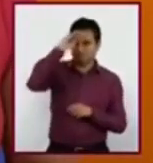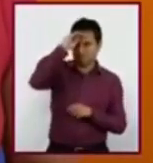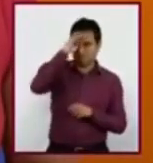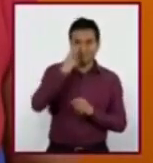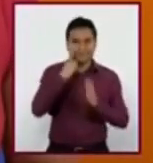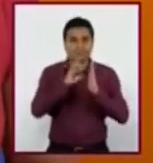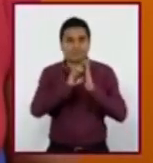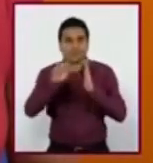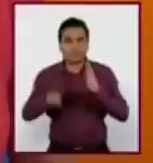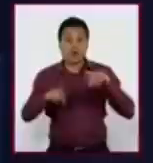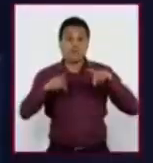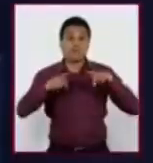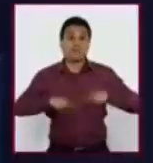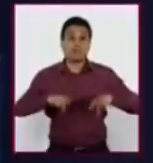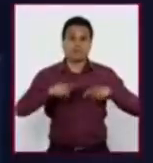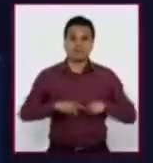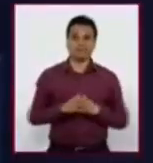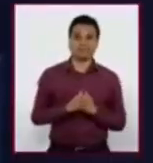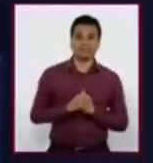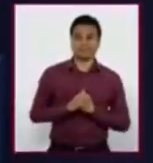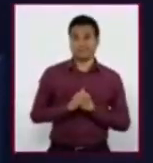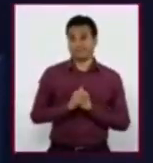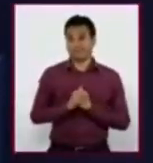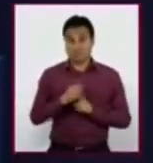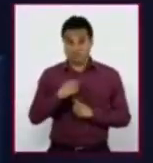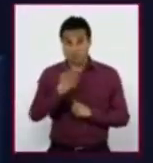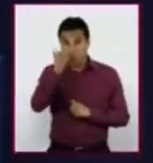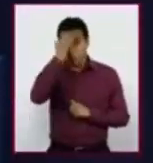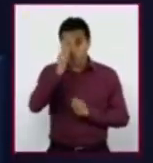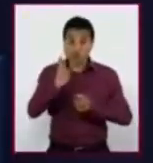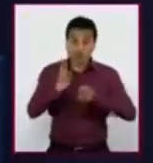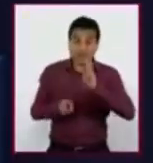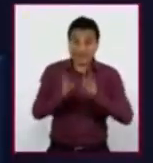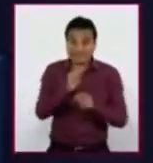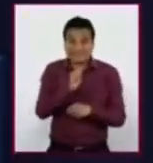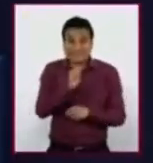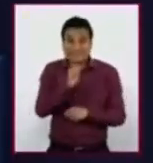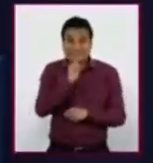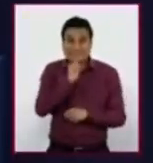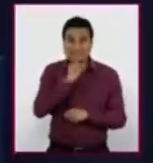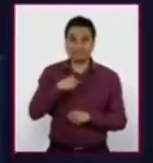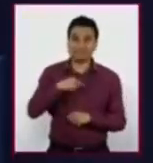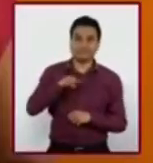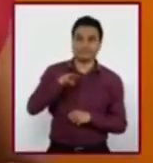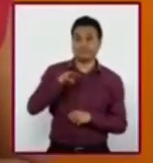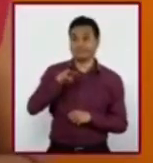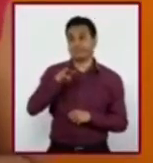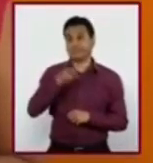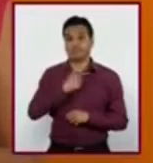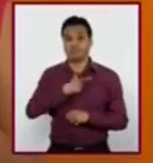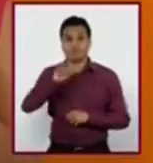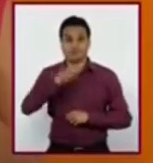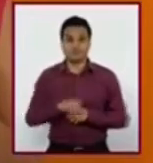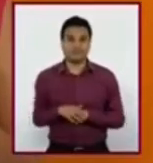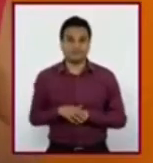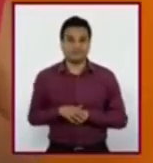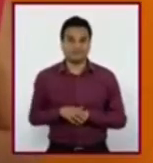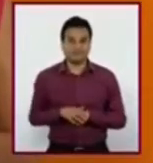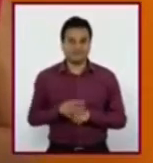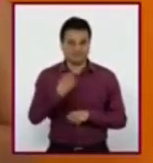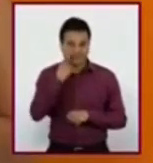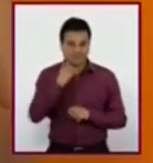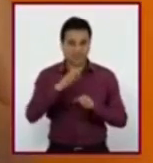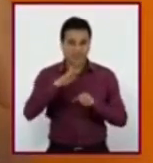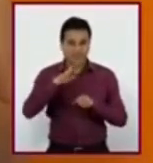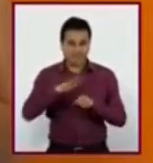una persona nos desagrada antes de siquiera haber platicado con ella. ¿Qué te parece si ampliamos nuestra definición